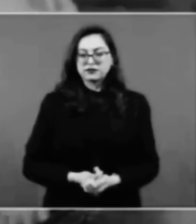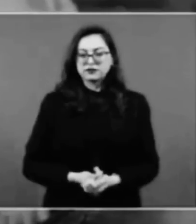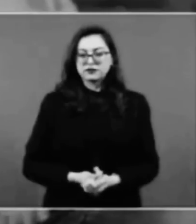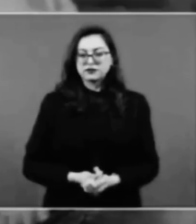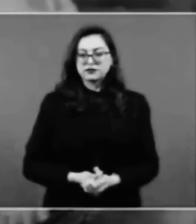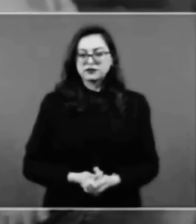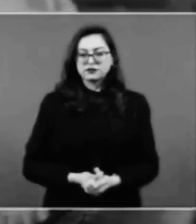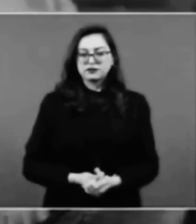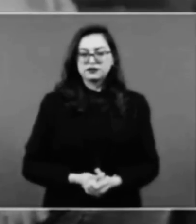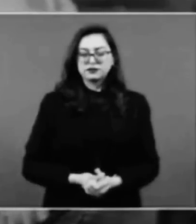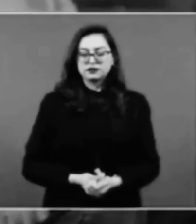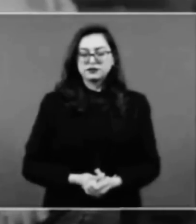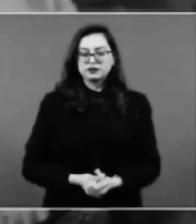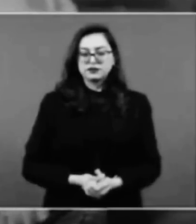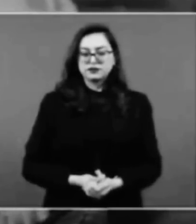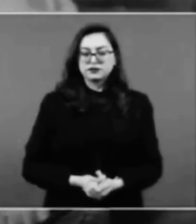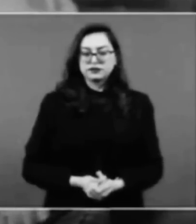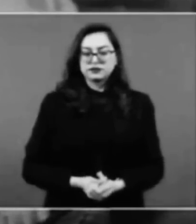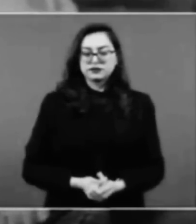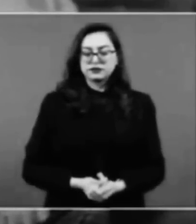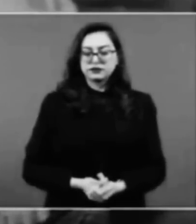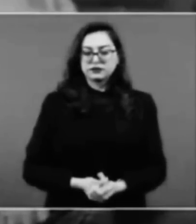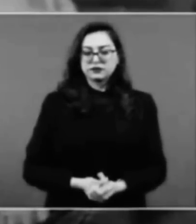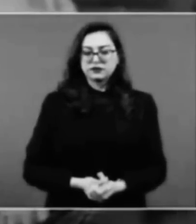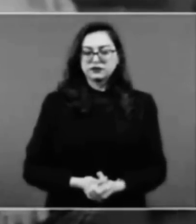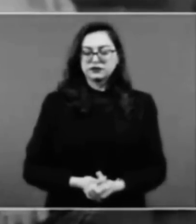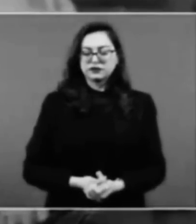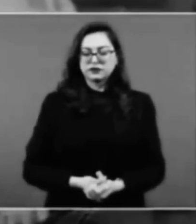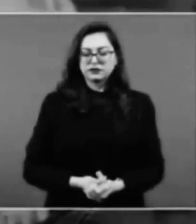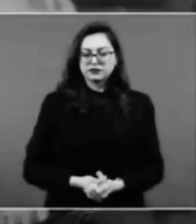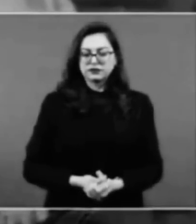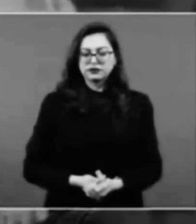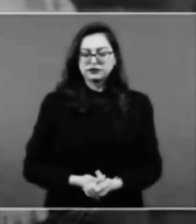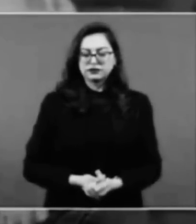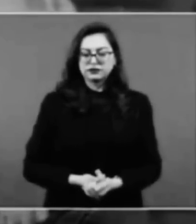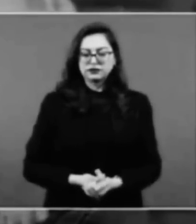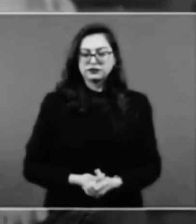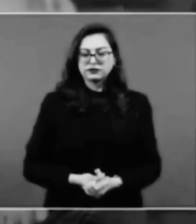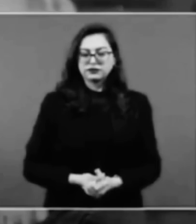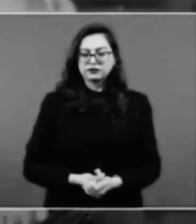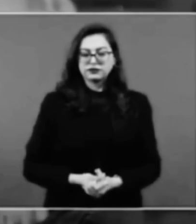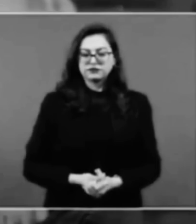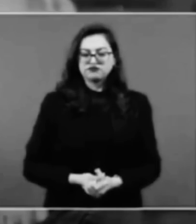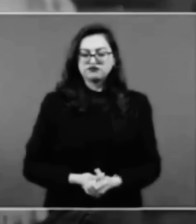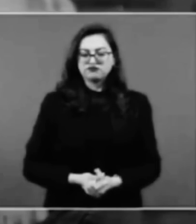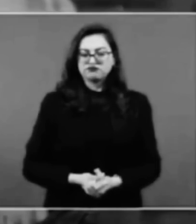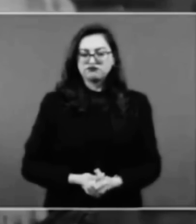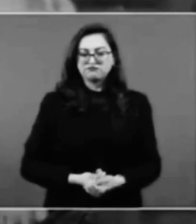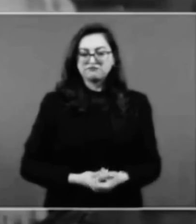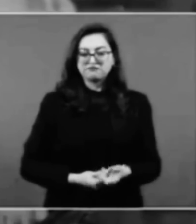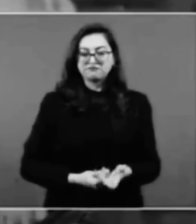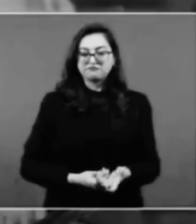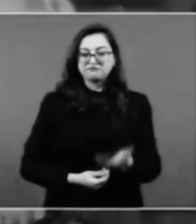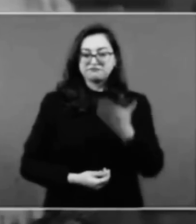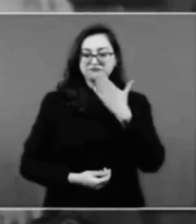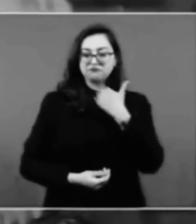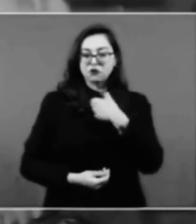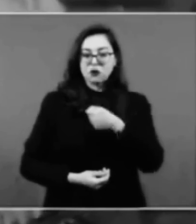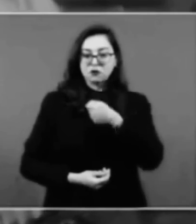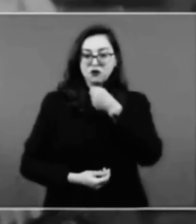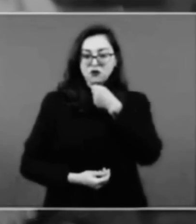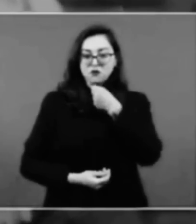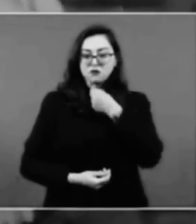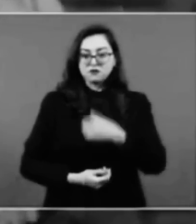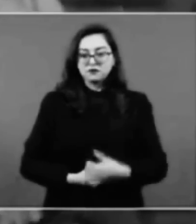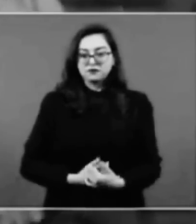Porque no vemos que hay una respuesta del gobierno tanto estatal como federal, ya que algunos de los casos están en la Fiscalía